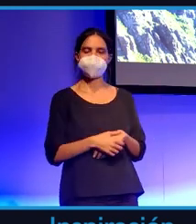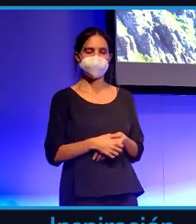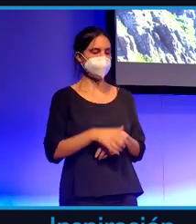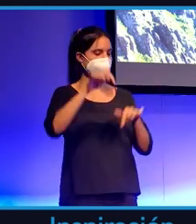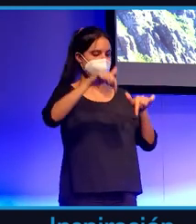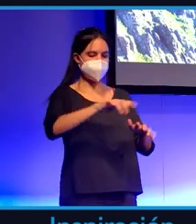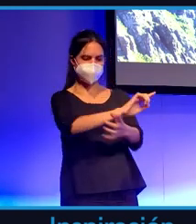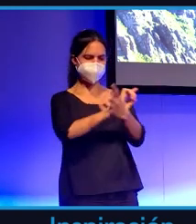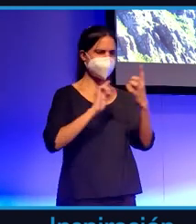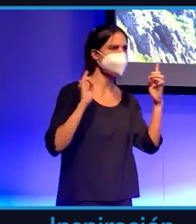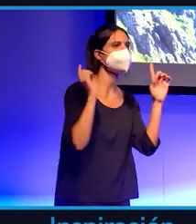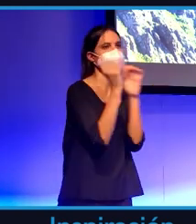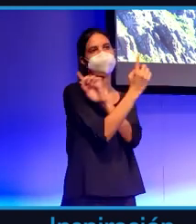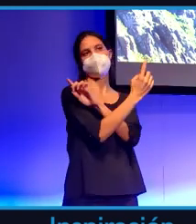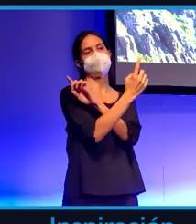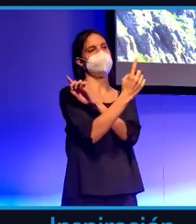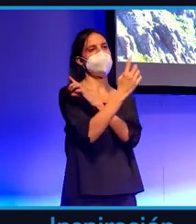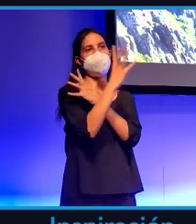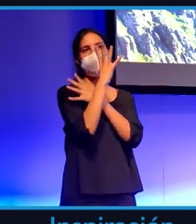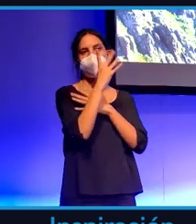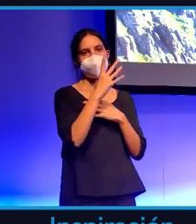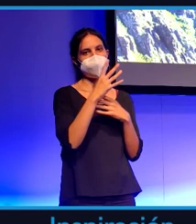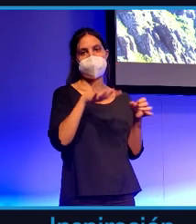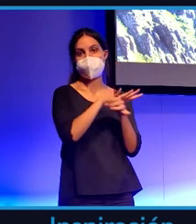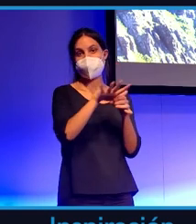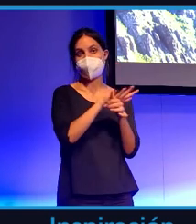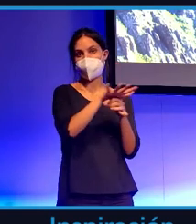revolución lo que estamos viendo en este mundo cripto.